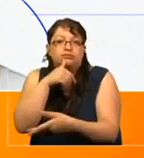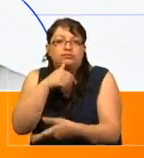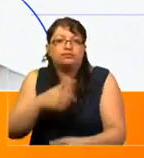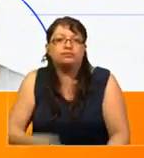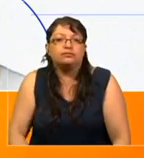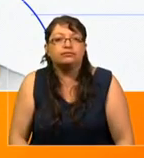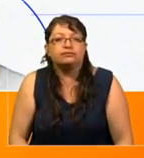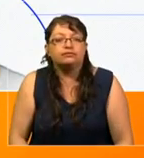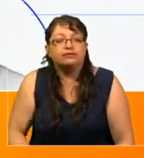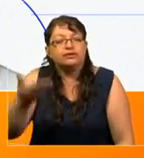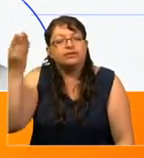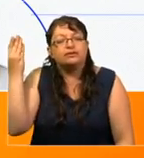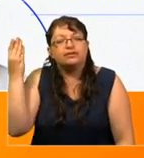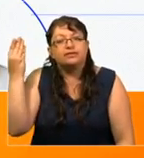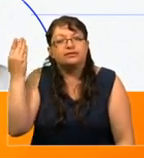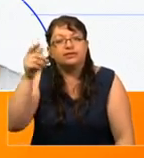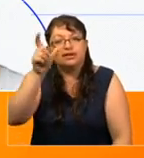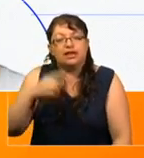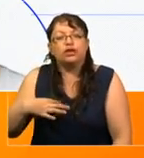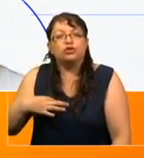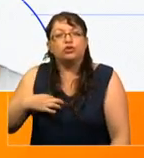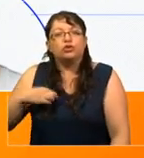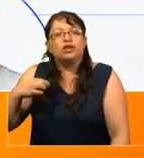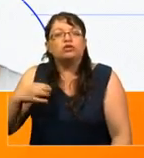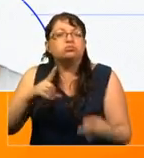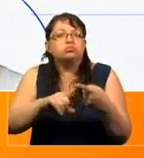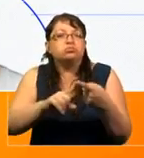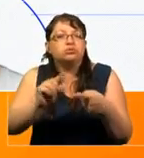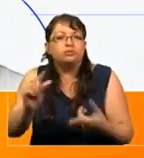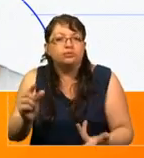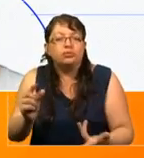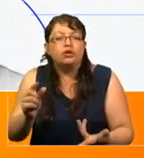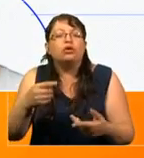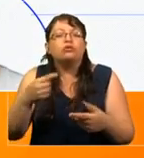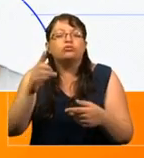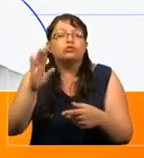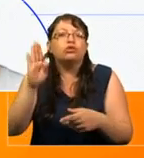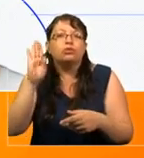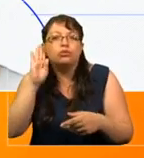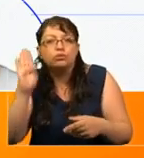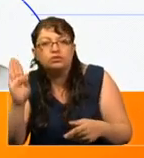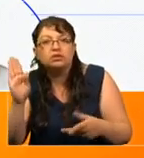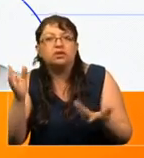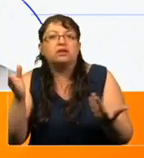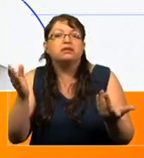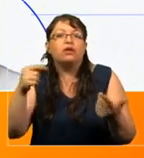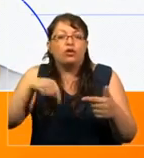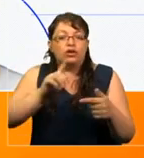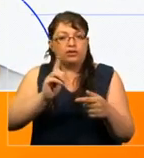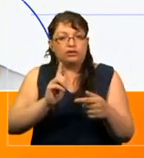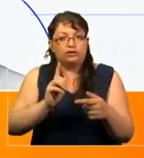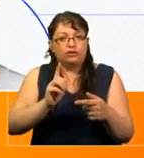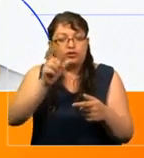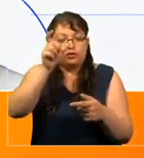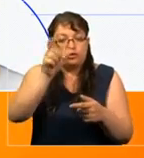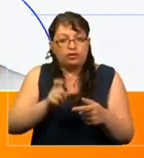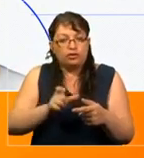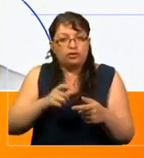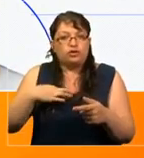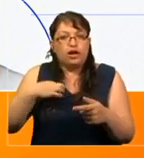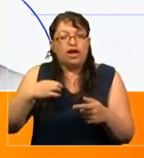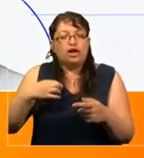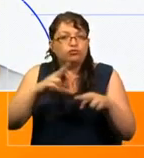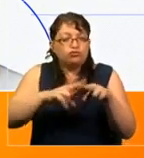Antes el ciudadano era mucho más pasivo. Escuchaba, hoy en día, el ciudadano es un creador de historias.